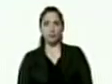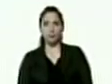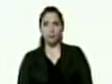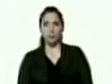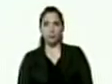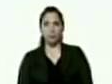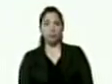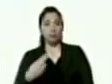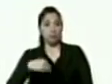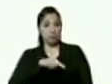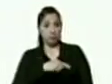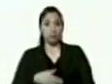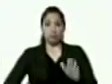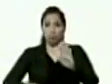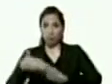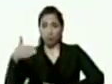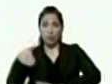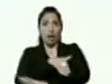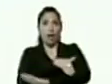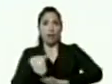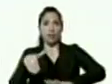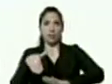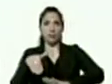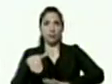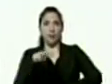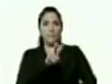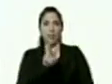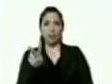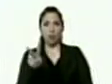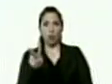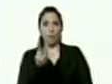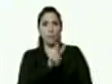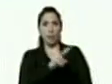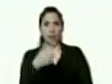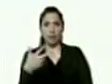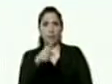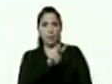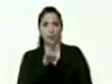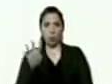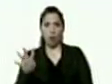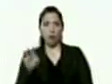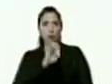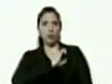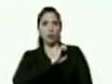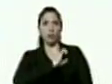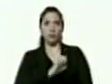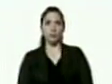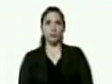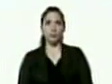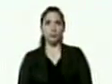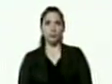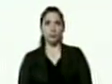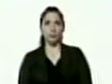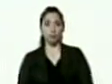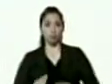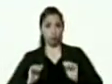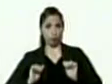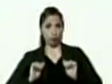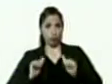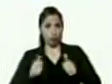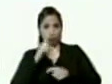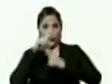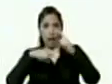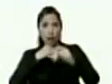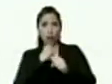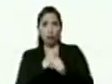estaremos en las calles 22 23 y 24 de enero arranca el año